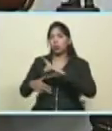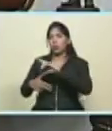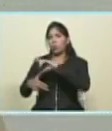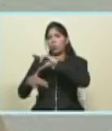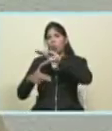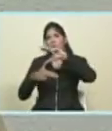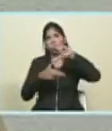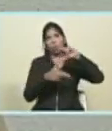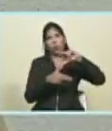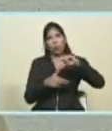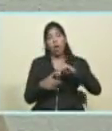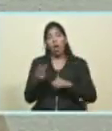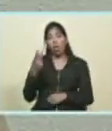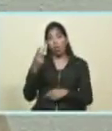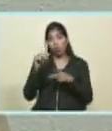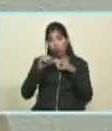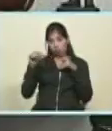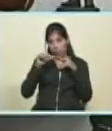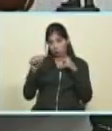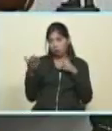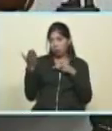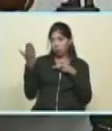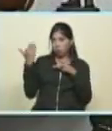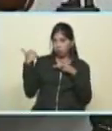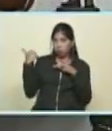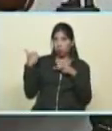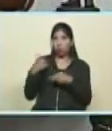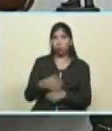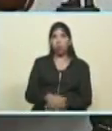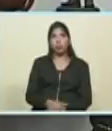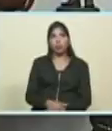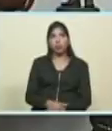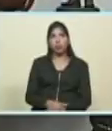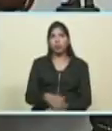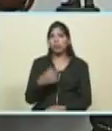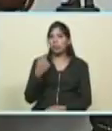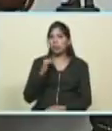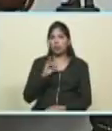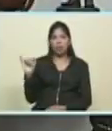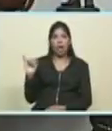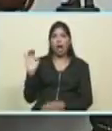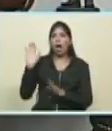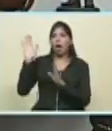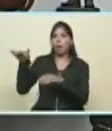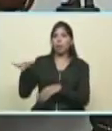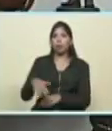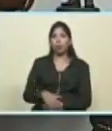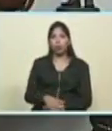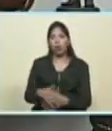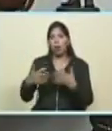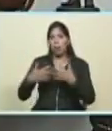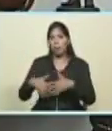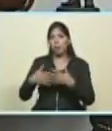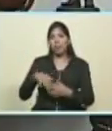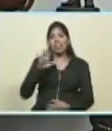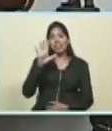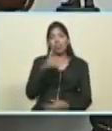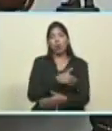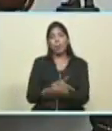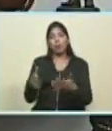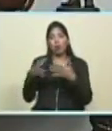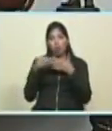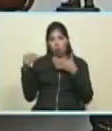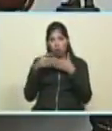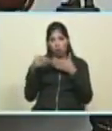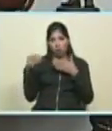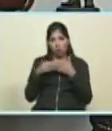Harvey, hace dos semanas, aprobamos un apoyo directo de la empresa Citgo... ...cinco millones de dólares